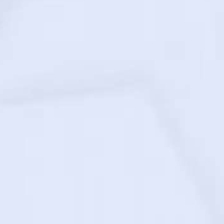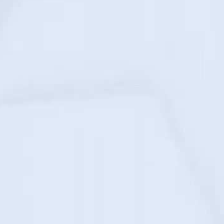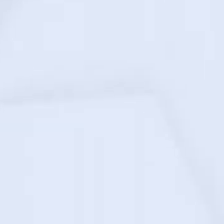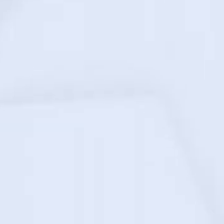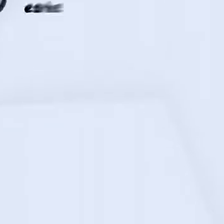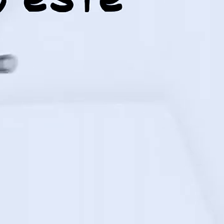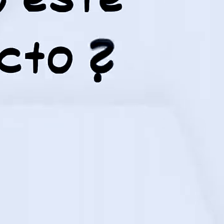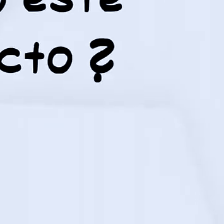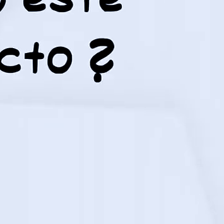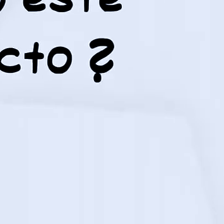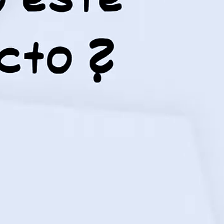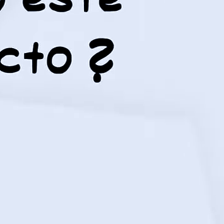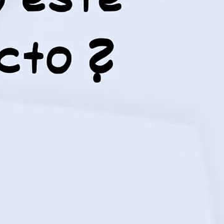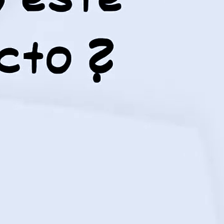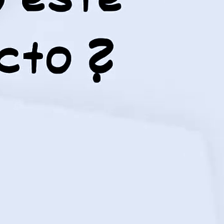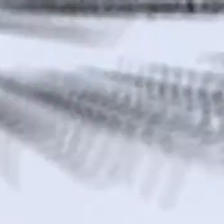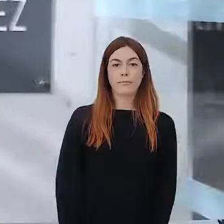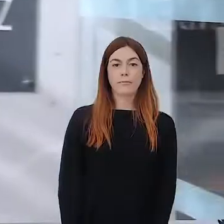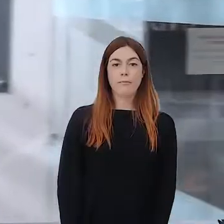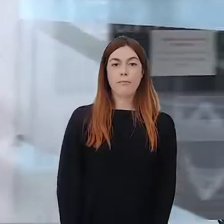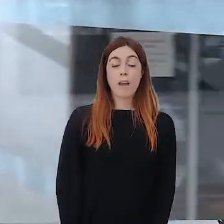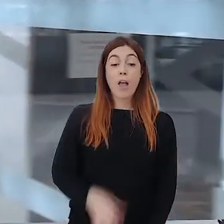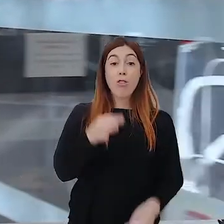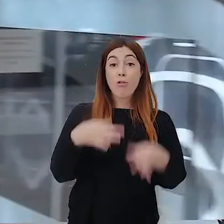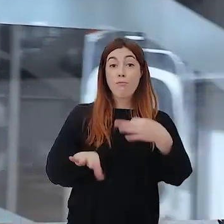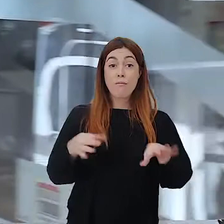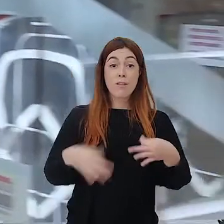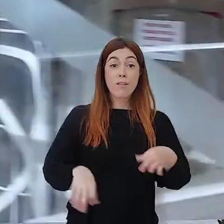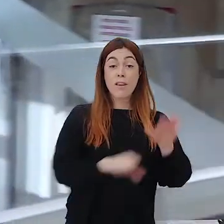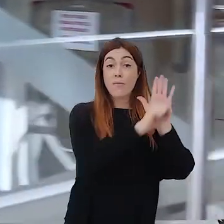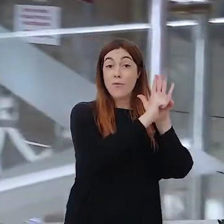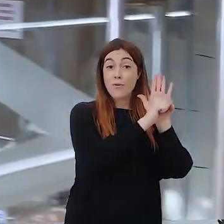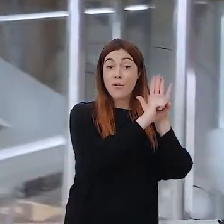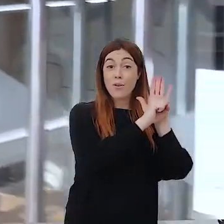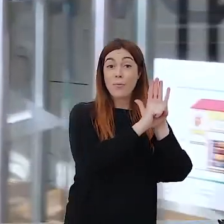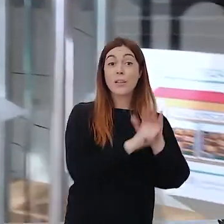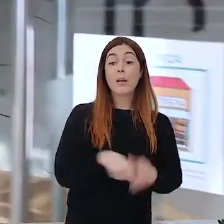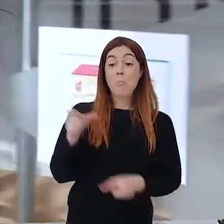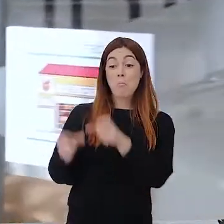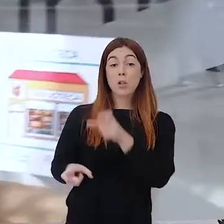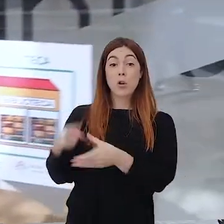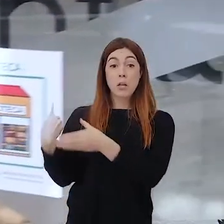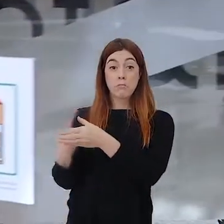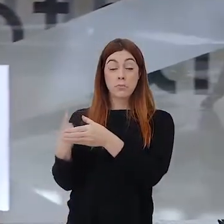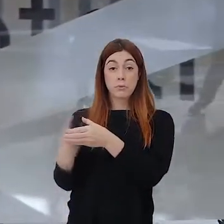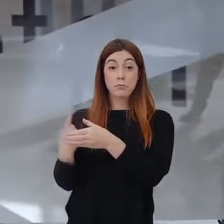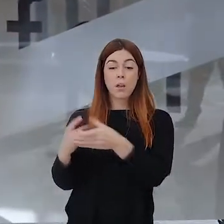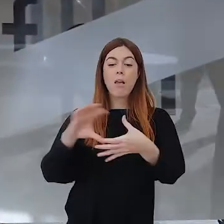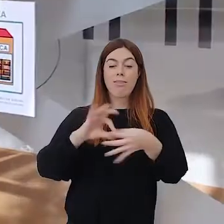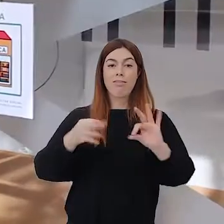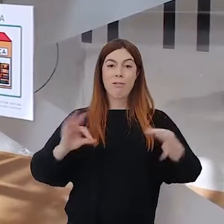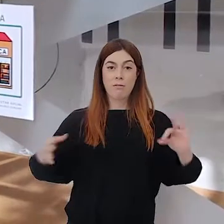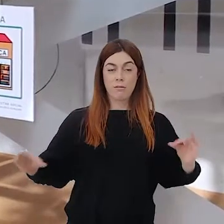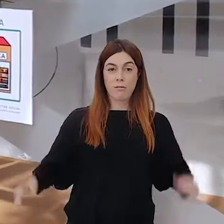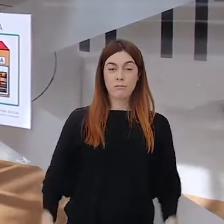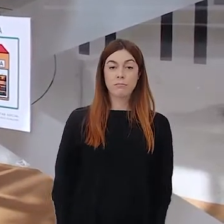¿A quién va dirigido este proyecto? Normalmente, el uso de pictogramas está relacionado con personas con